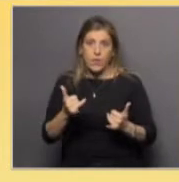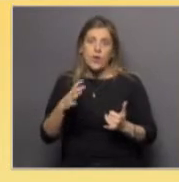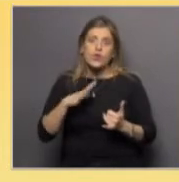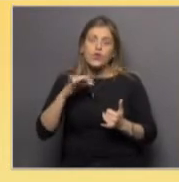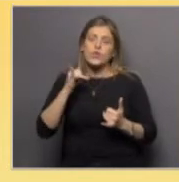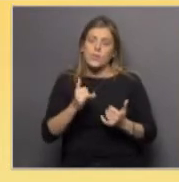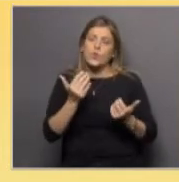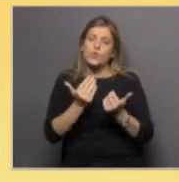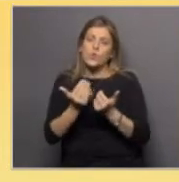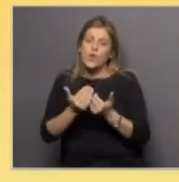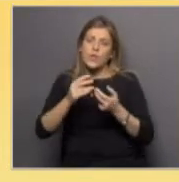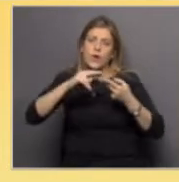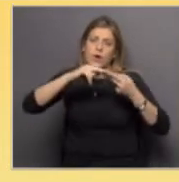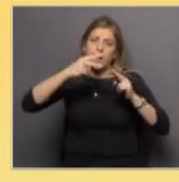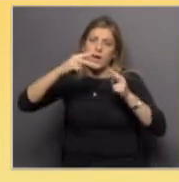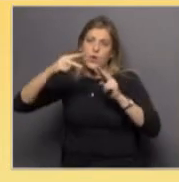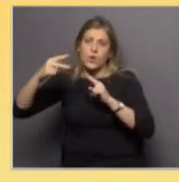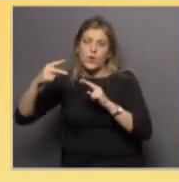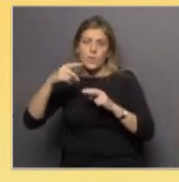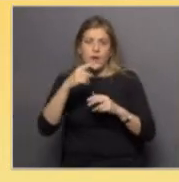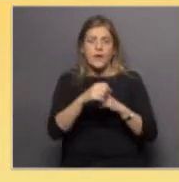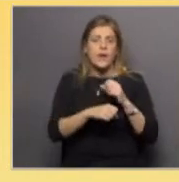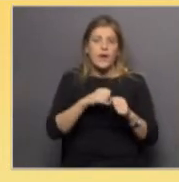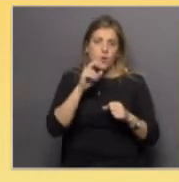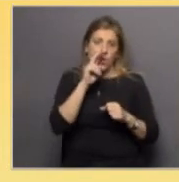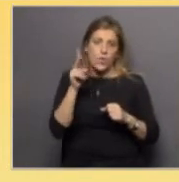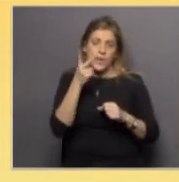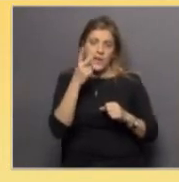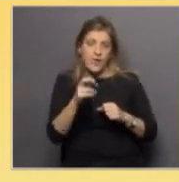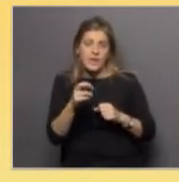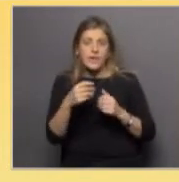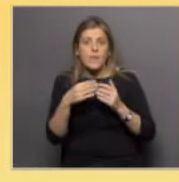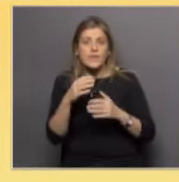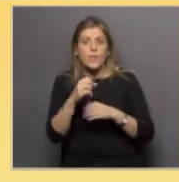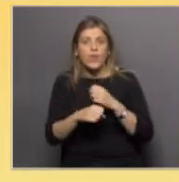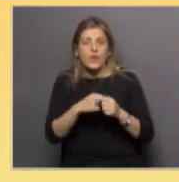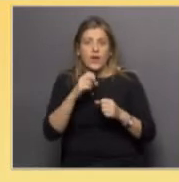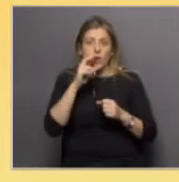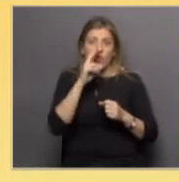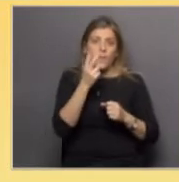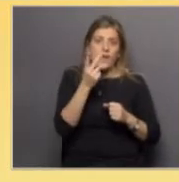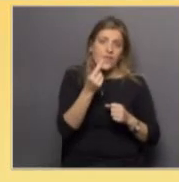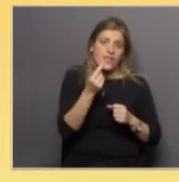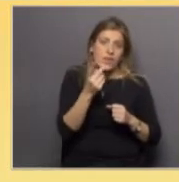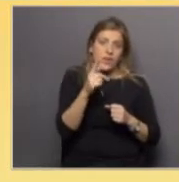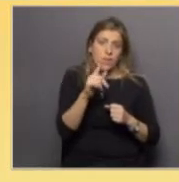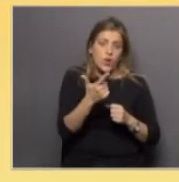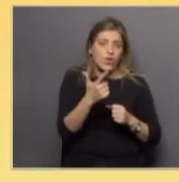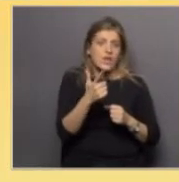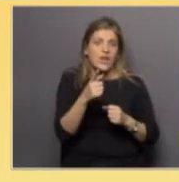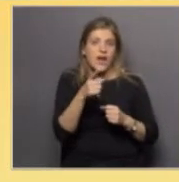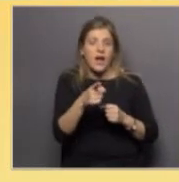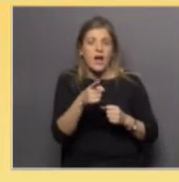genómica nosotros terminamos el año 2020 y empezamos en el 2021 sin tener la vigilancia genómica